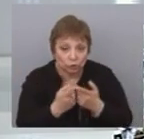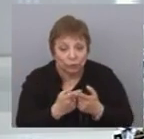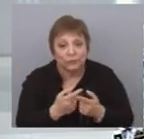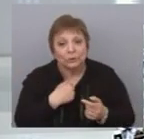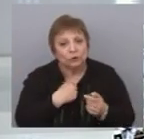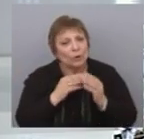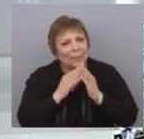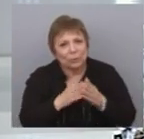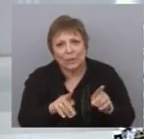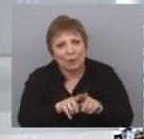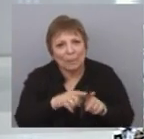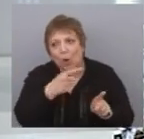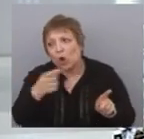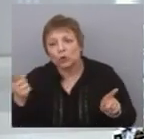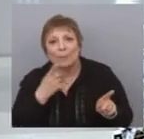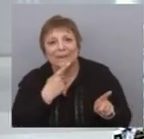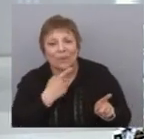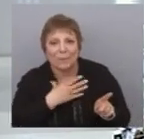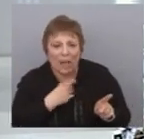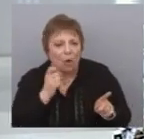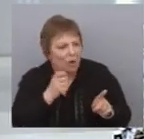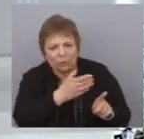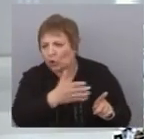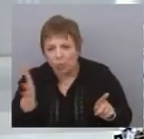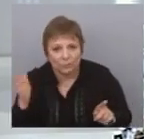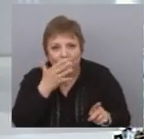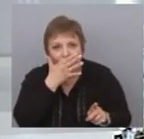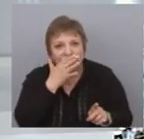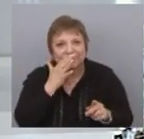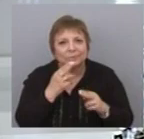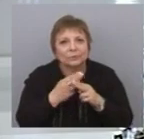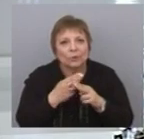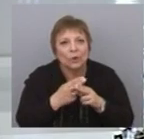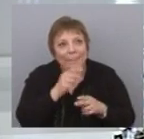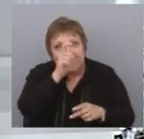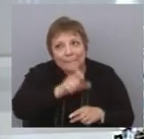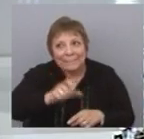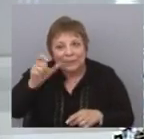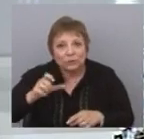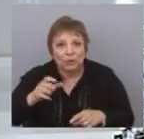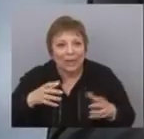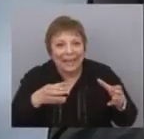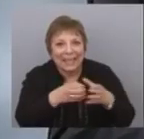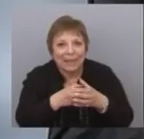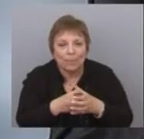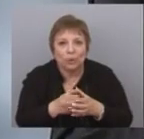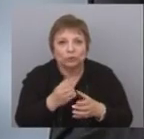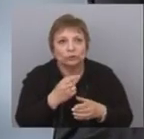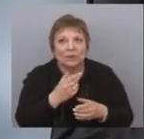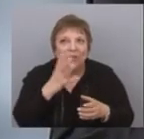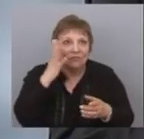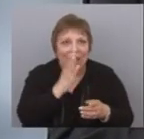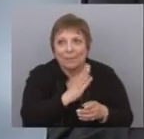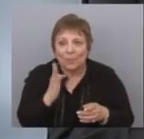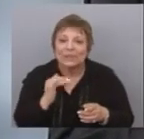pregunté exactamente lo mismo que le voy a preguntar ahora, vinculado con este tema. ¿Y cuánto pesan los nombres y los equipos? Yo diría